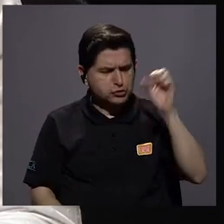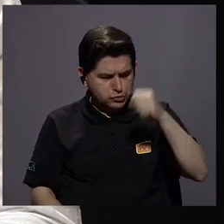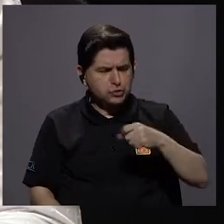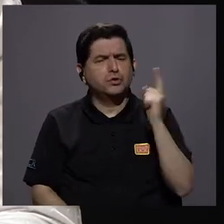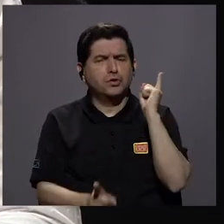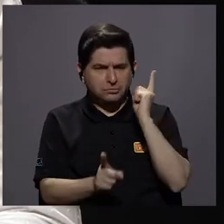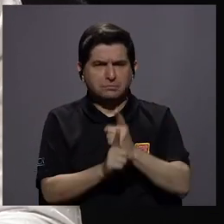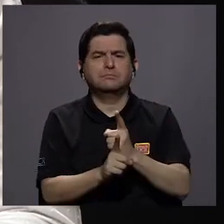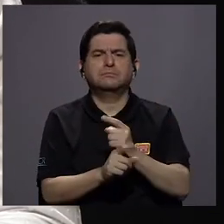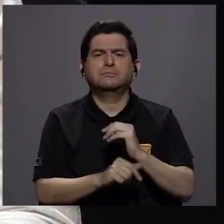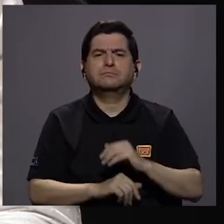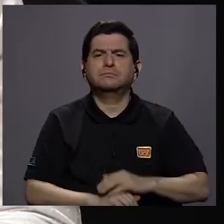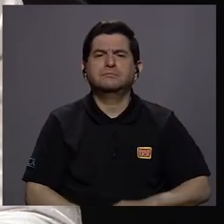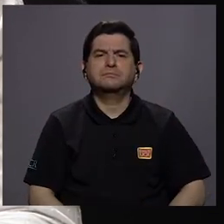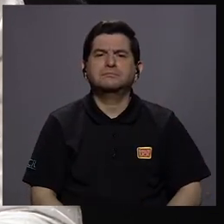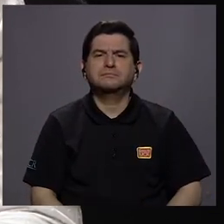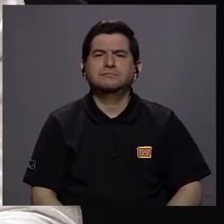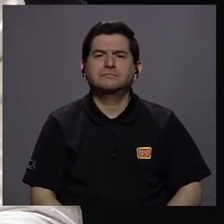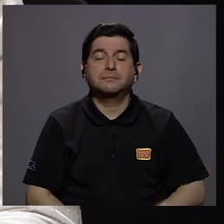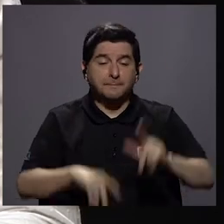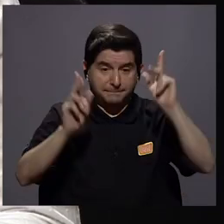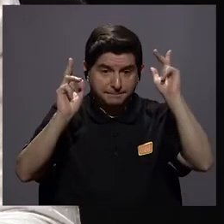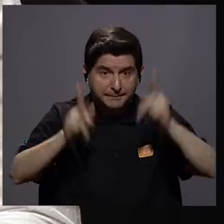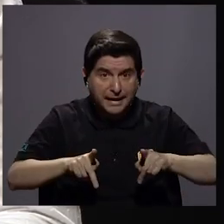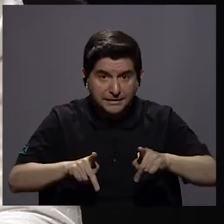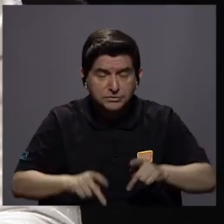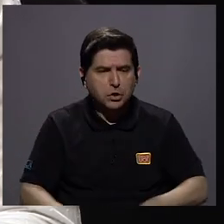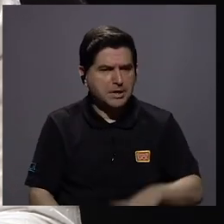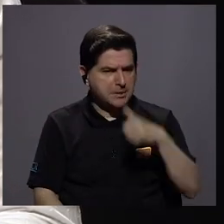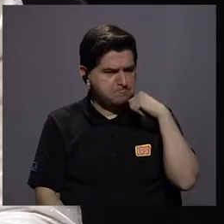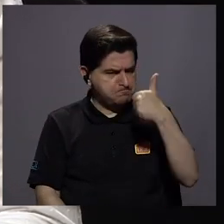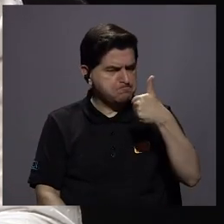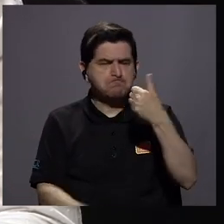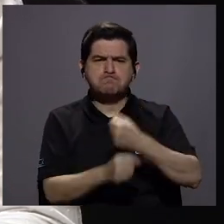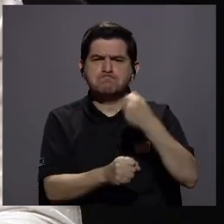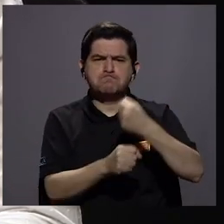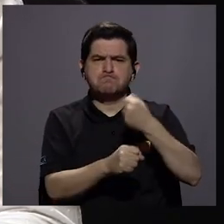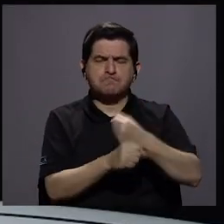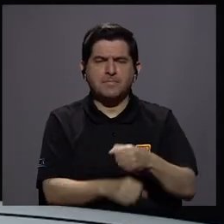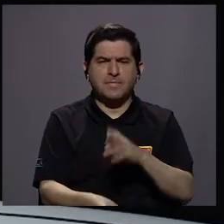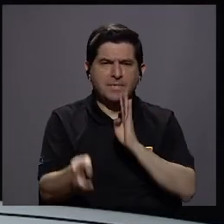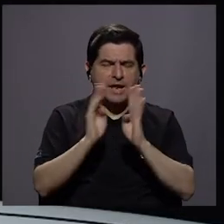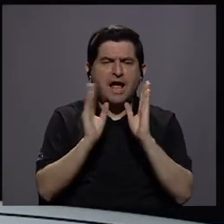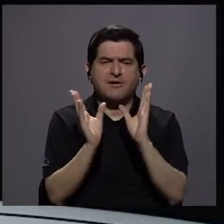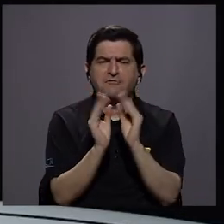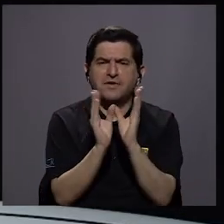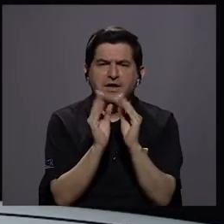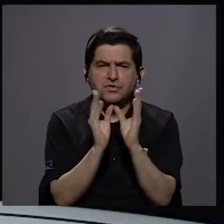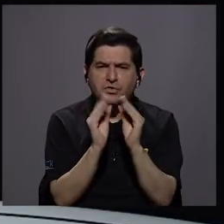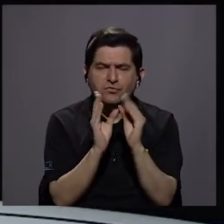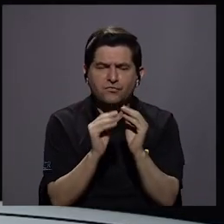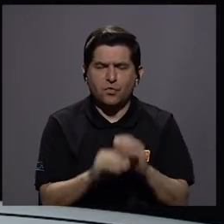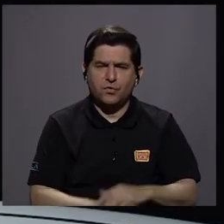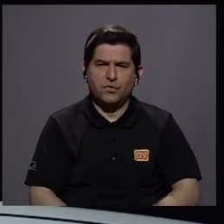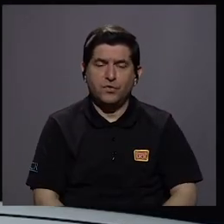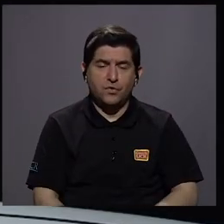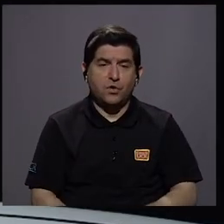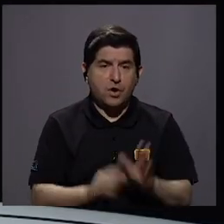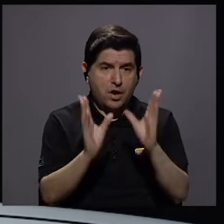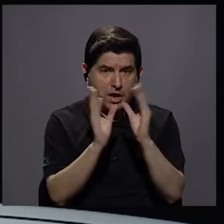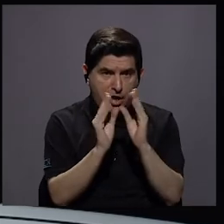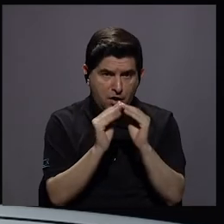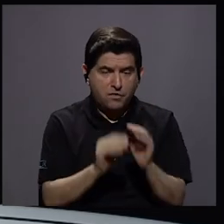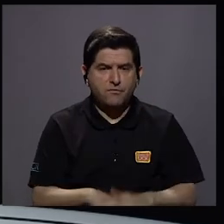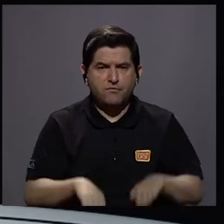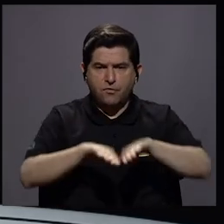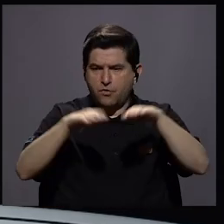definitivamente y hay gente que lo ha hecho muy bien yo creo. Hablemos del foro doña Rosaura este foro